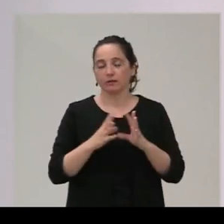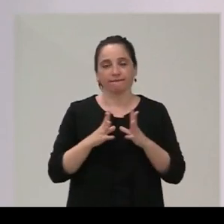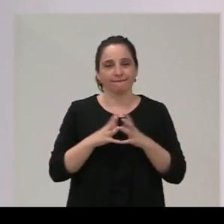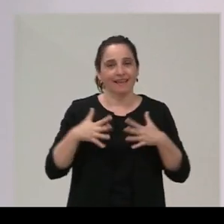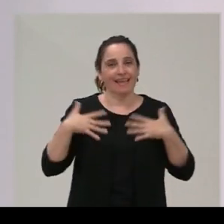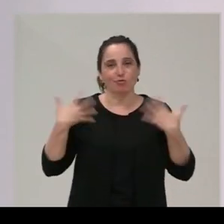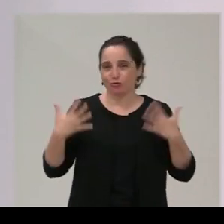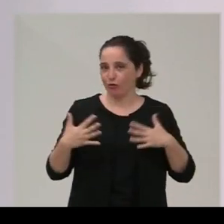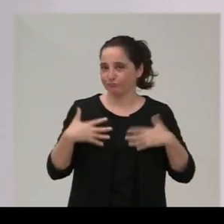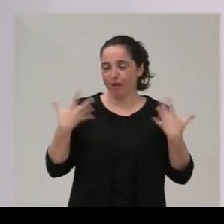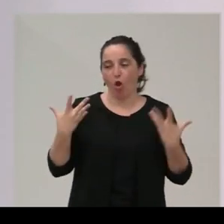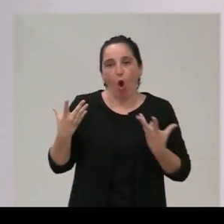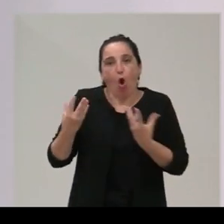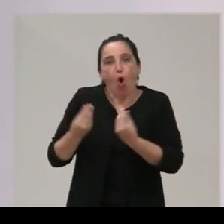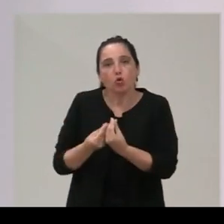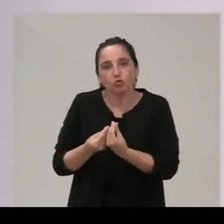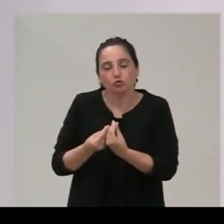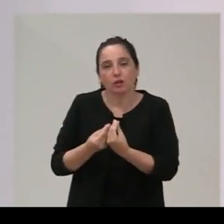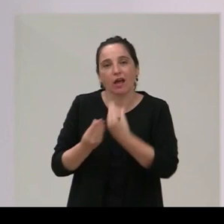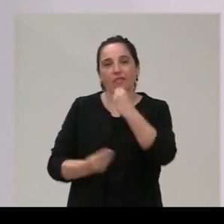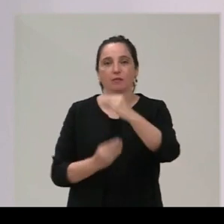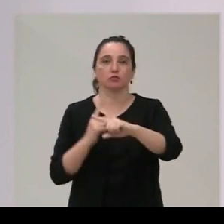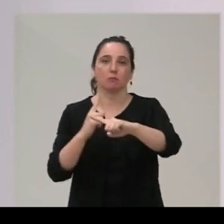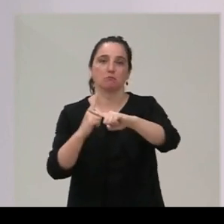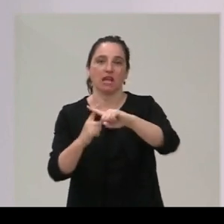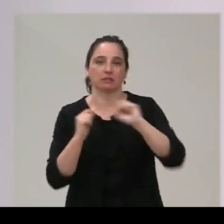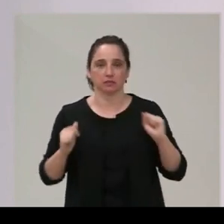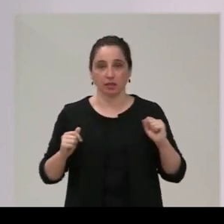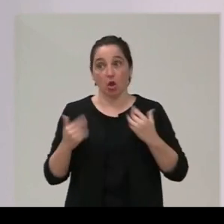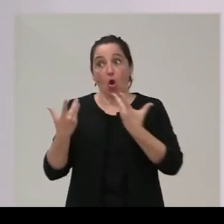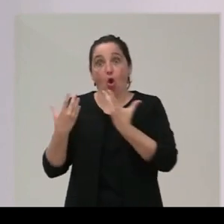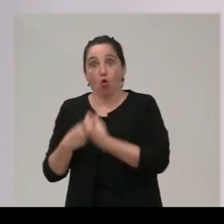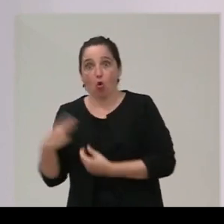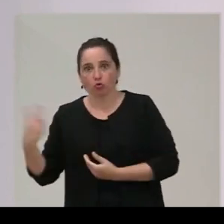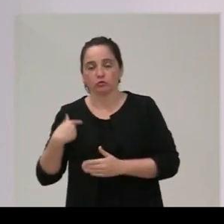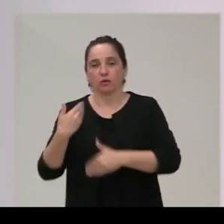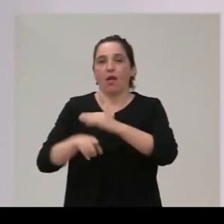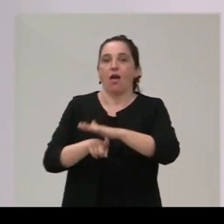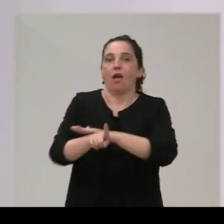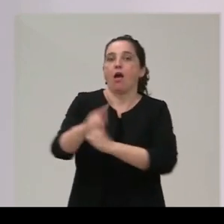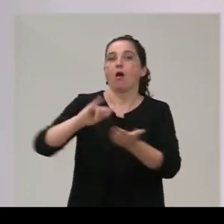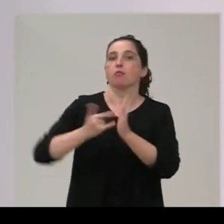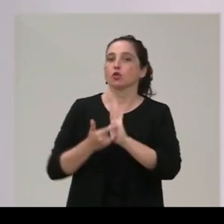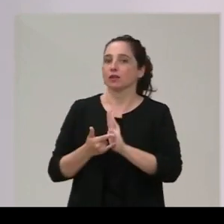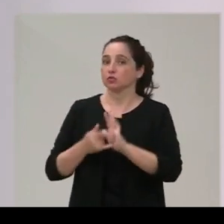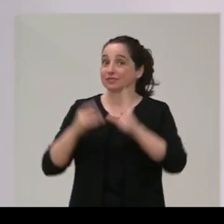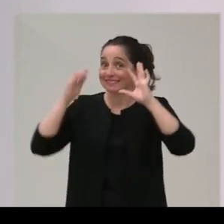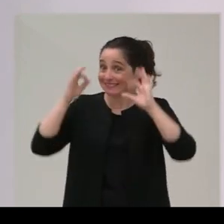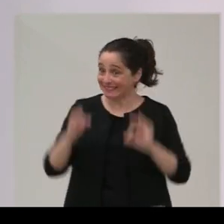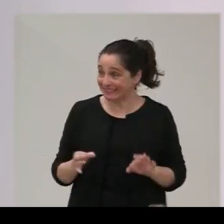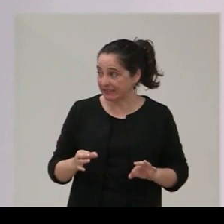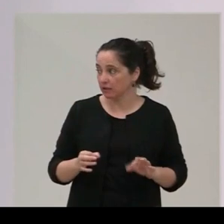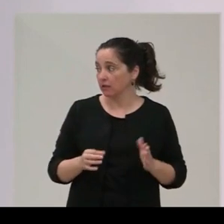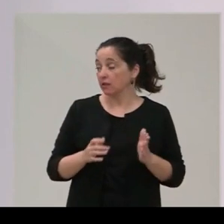en donde juntos y de la mano sumaremos y en donde juntos y de la mano avanzaremos en muchos proyectos que estando